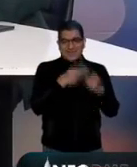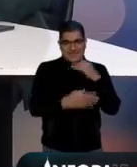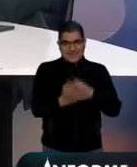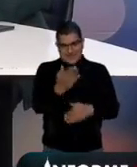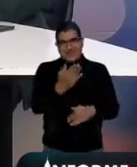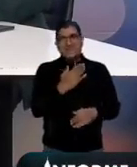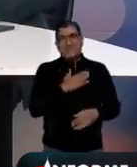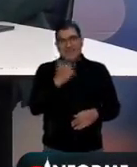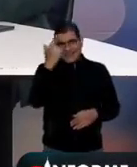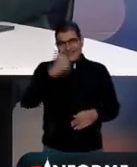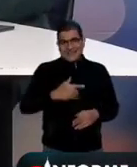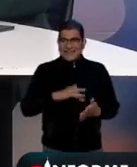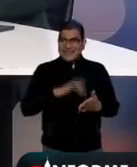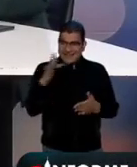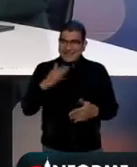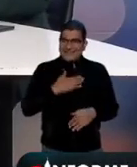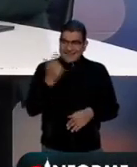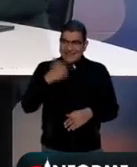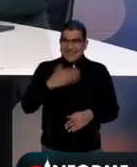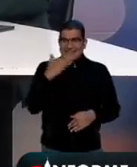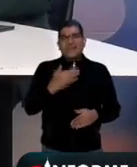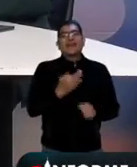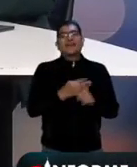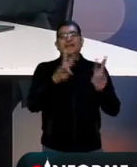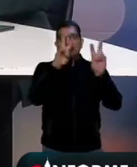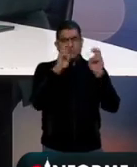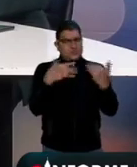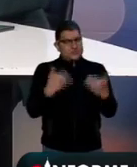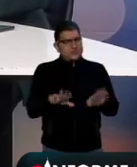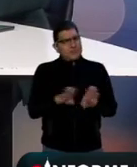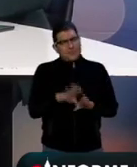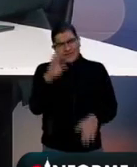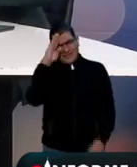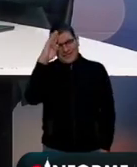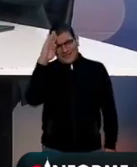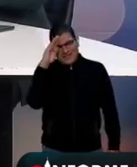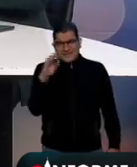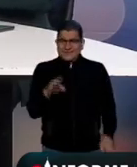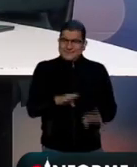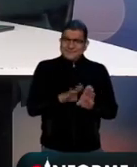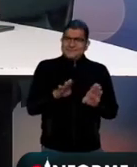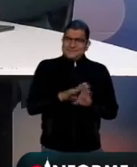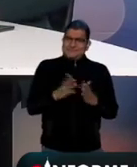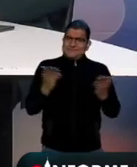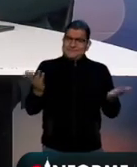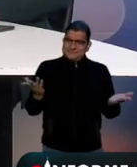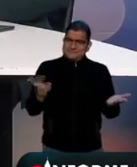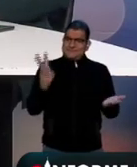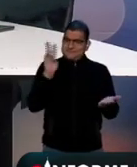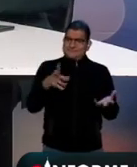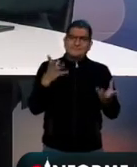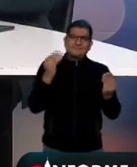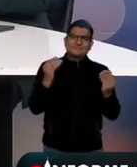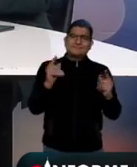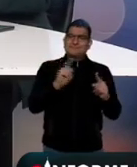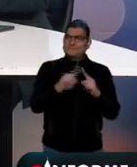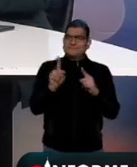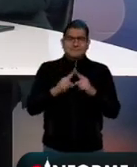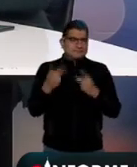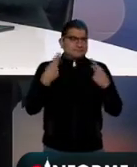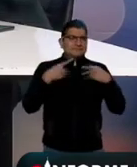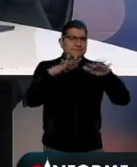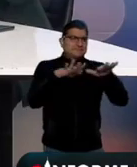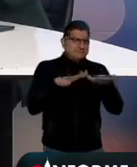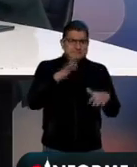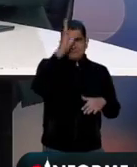Muy buenas noches, muchas gracias. Oye, pues este tema, qué barbaridad, o sea, porque además, pues sí, la mayor parte estuvo de acuerdo,